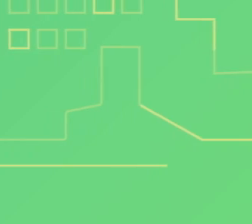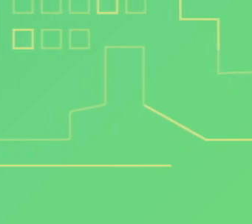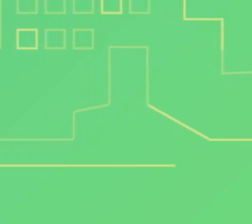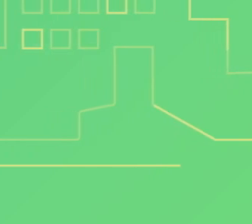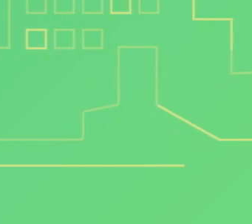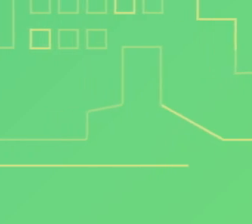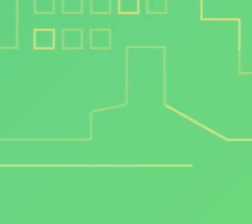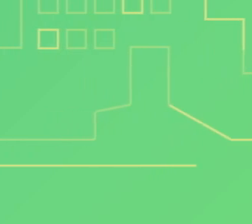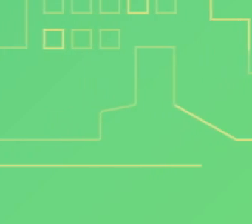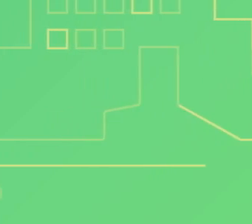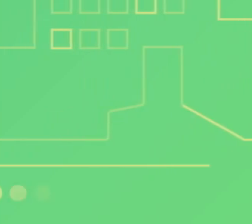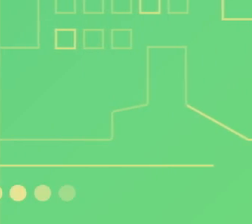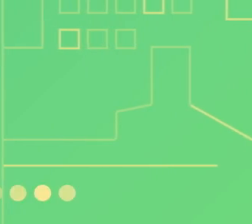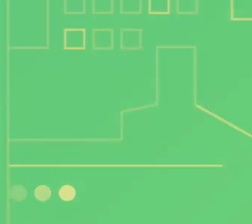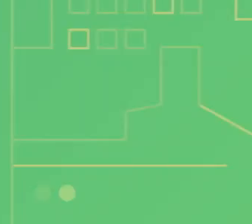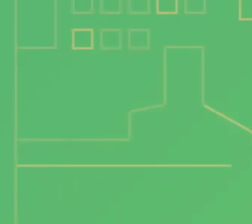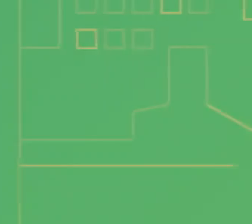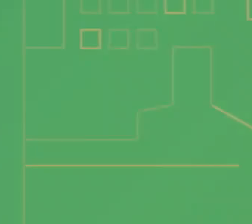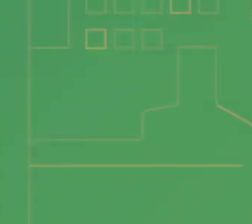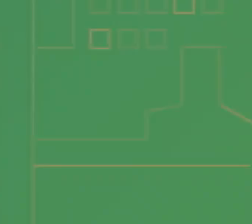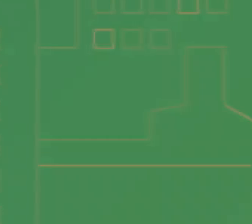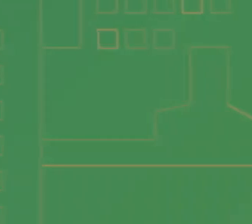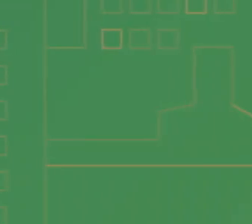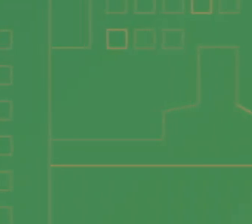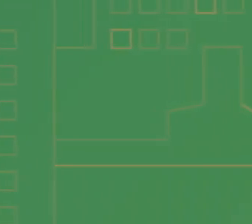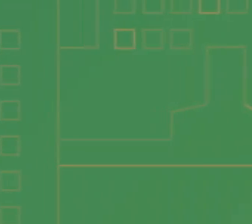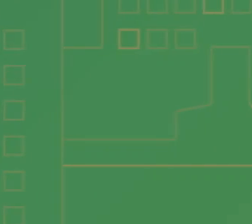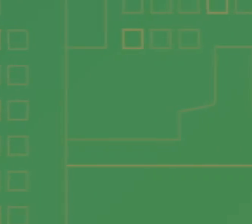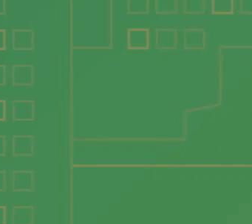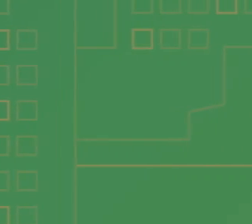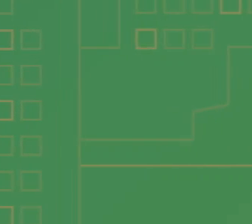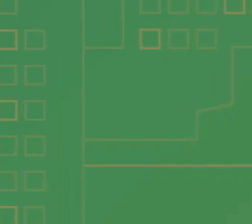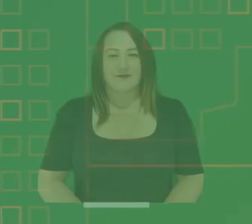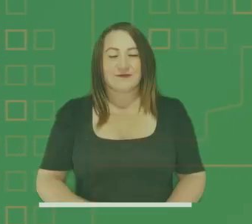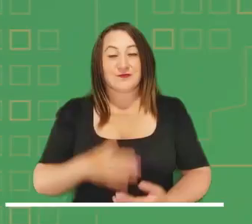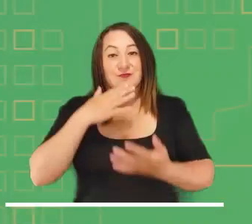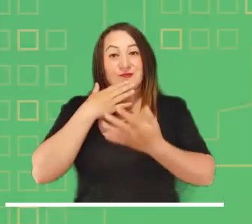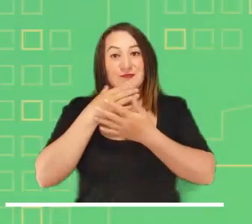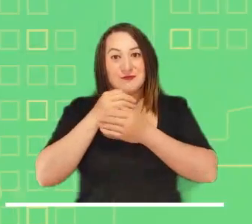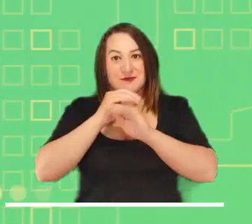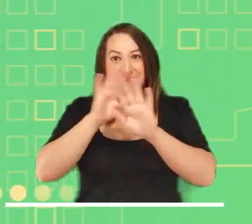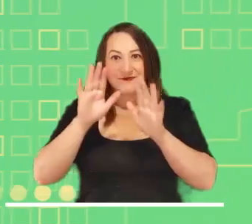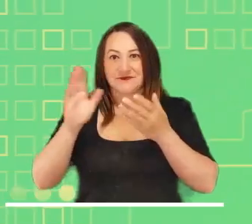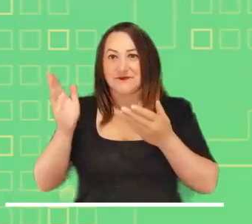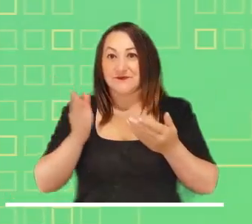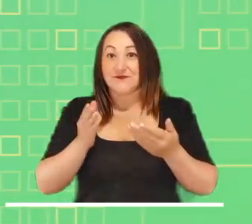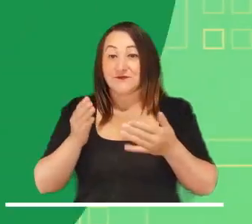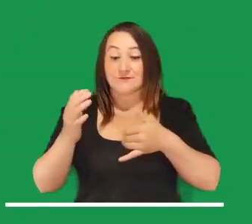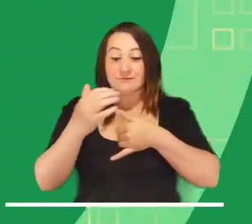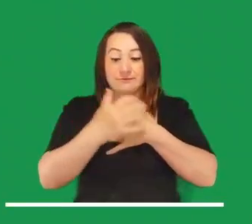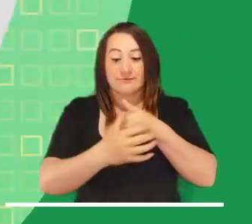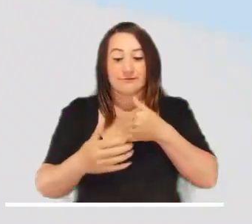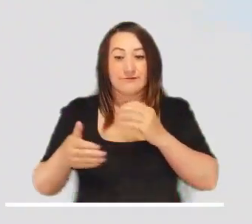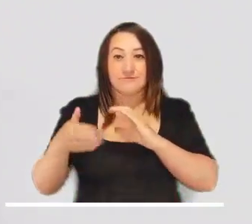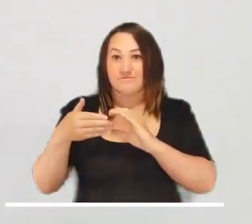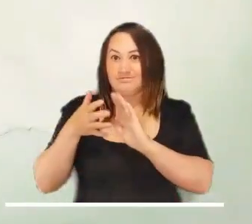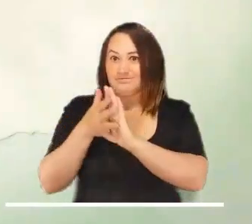Buenos días y bienvenidos a conocer la información meteorológica de cada una de las regiones del país.